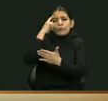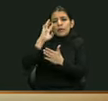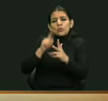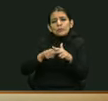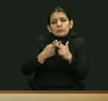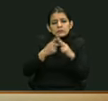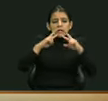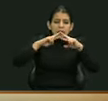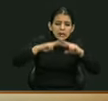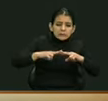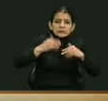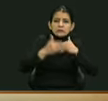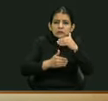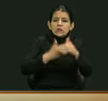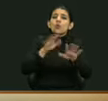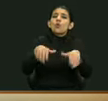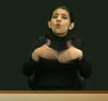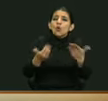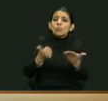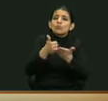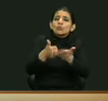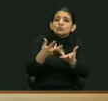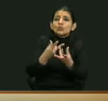De esta manera, compañeros,